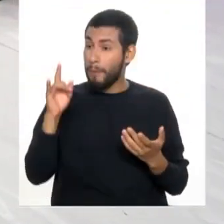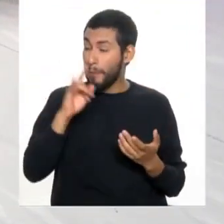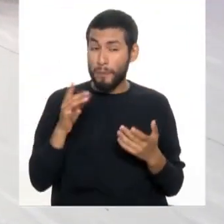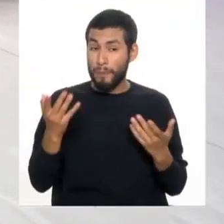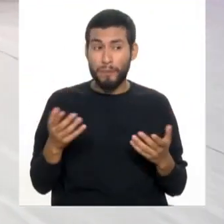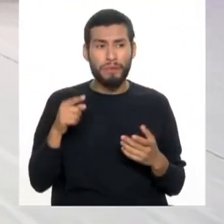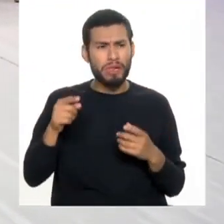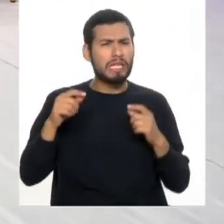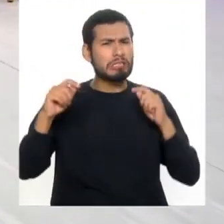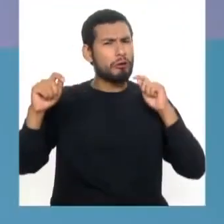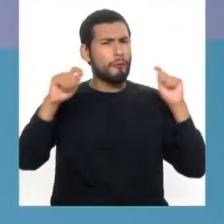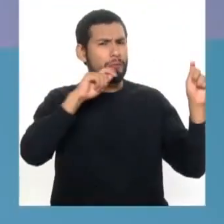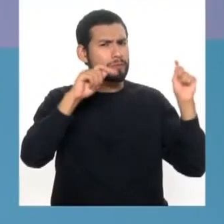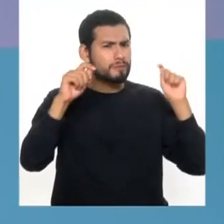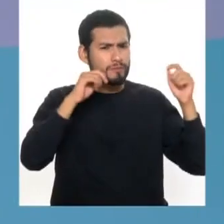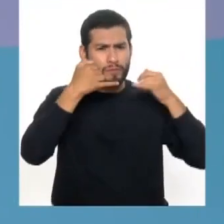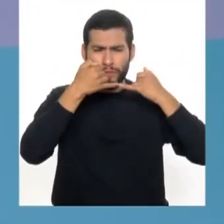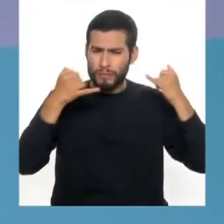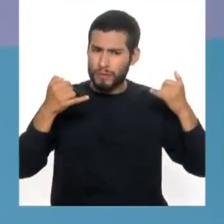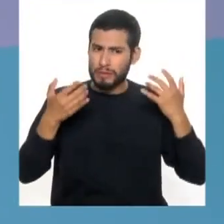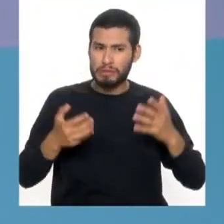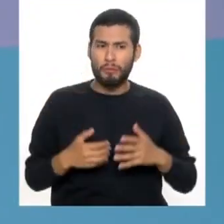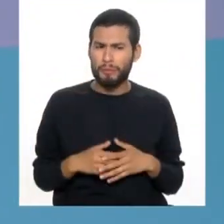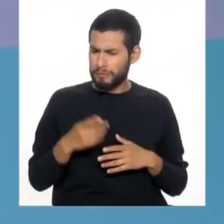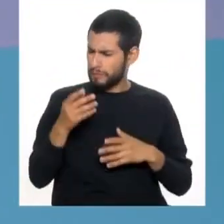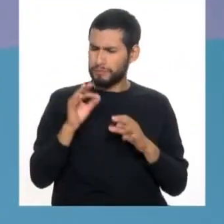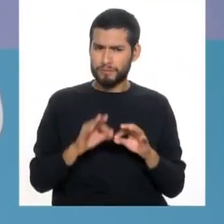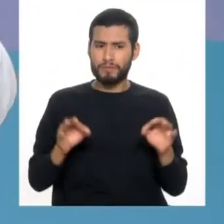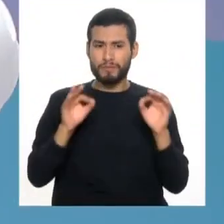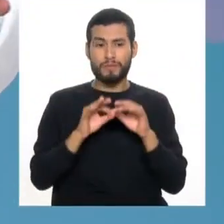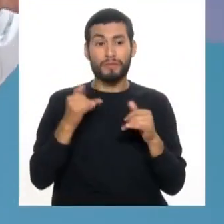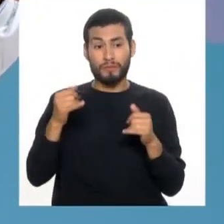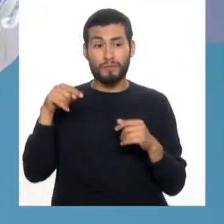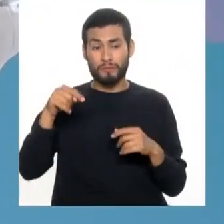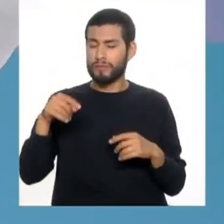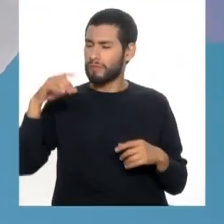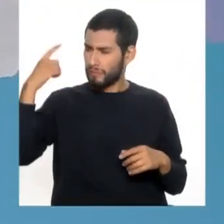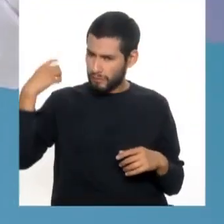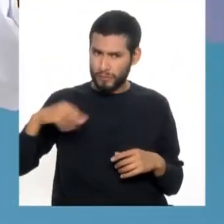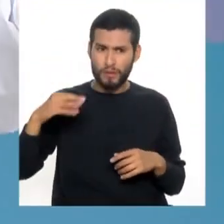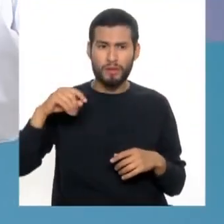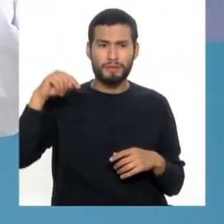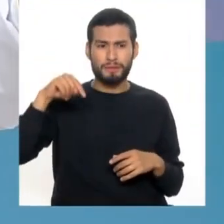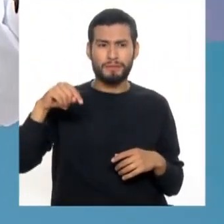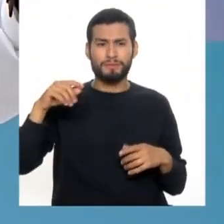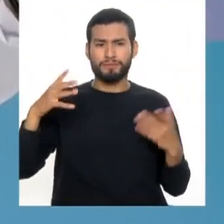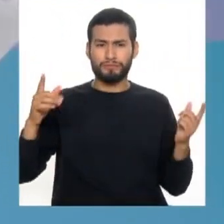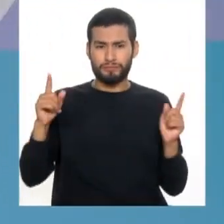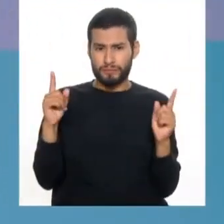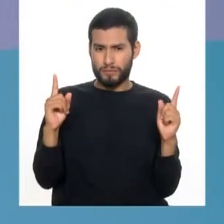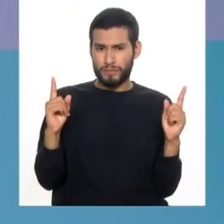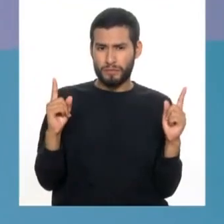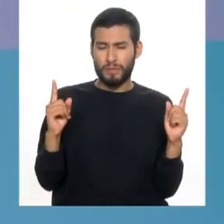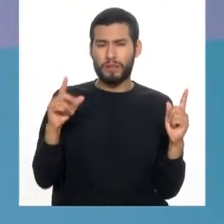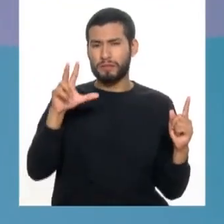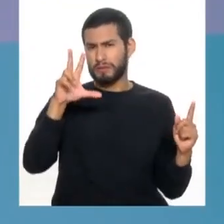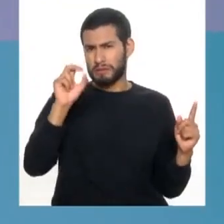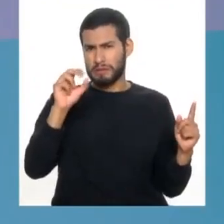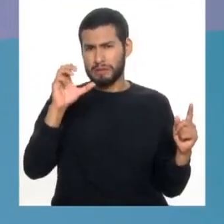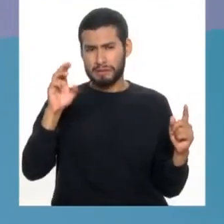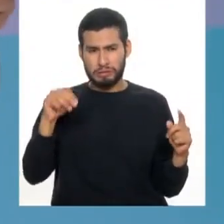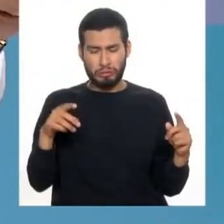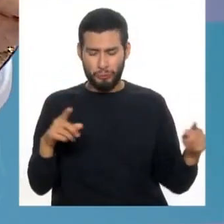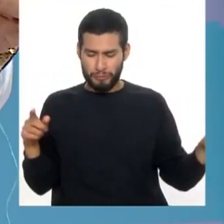es básico? Y lo compramos, creo. Imagínense, ahora El hilo dental siempre se retira más o menos unos 20 centímetros, ya viene con un